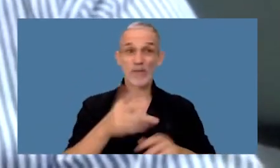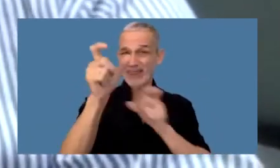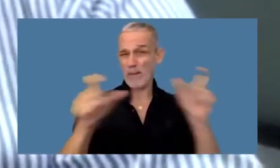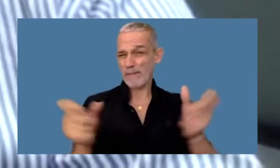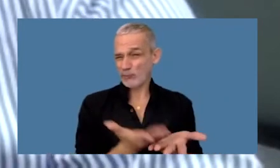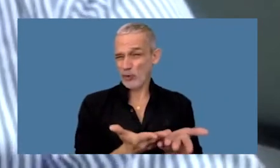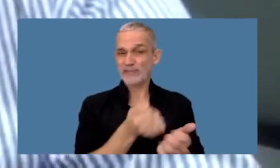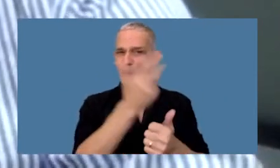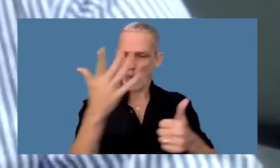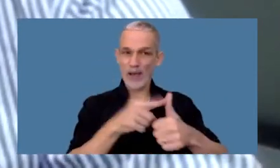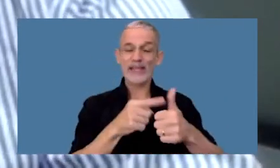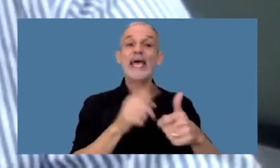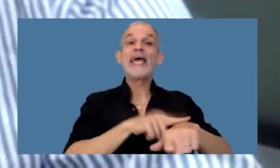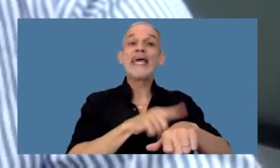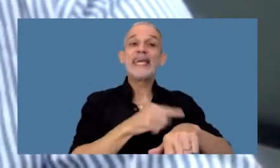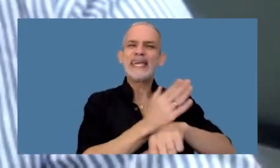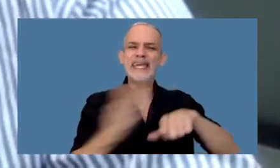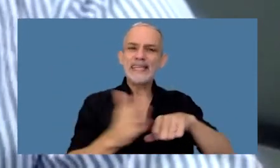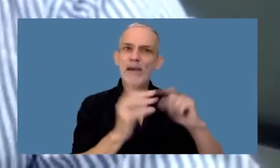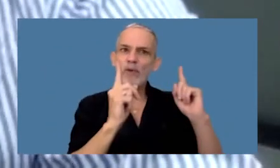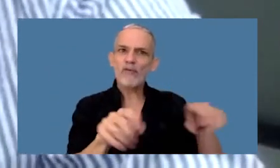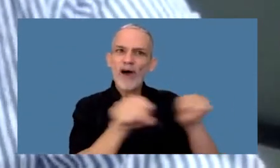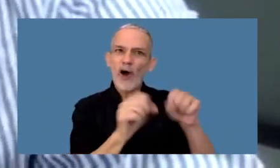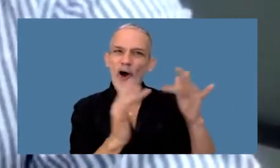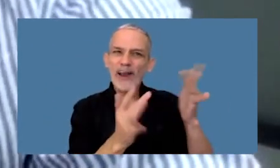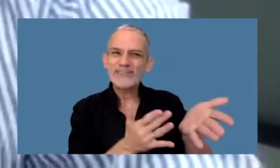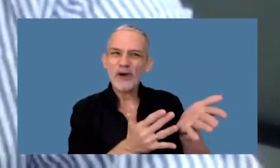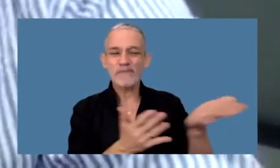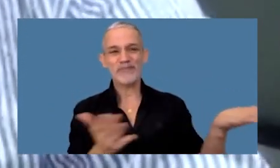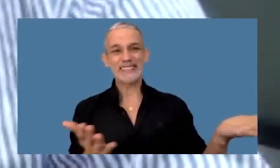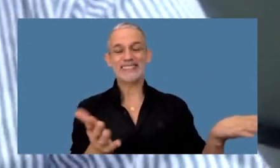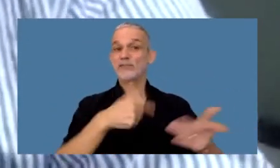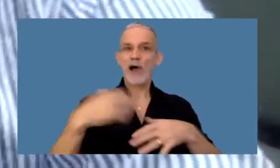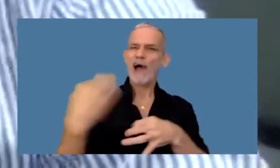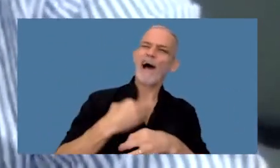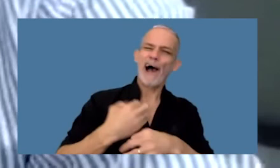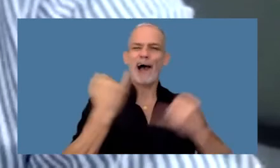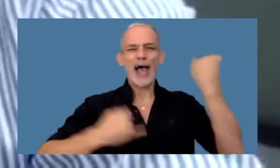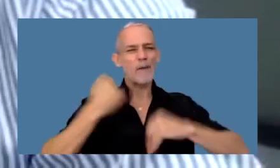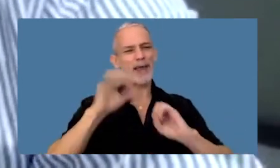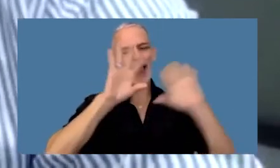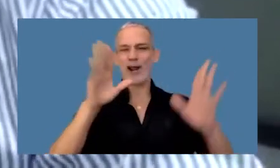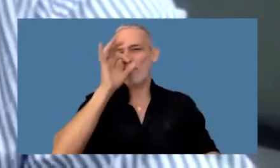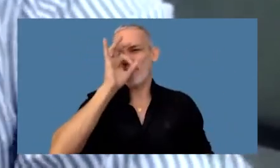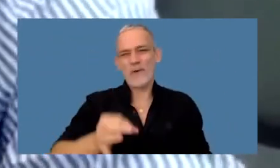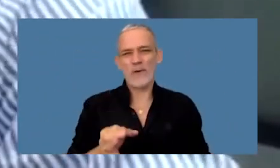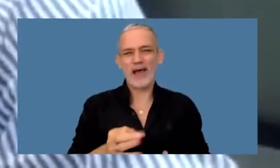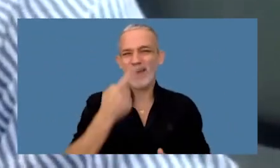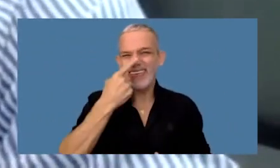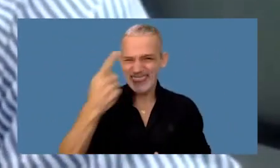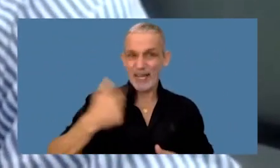que tienen y el tiempo que los usuarios están conectados entonces no nos van a educar ni a explicar esto